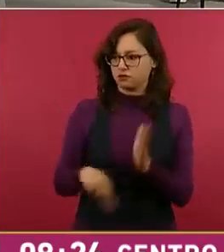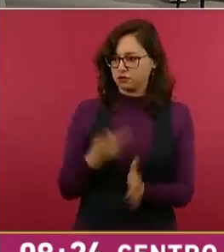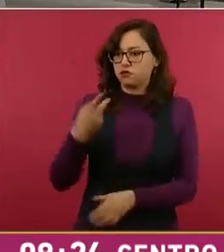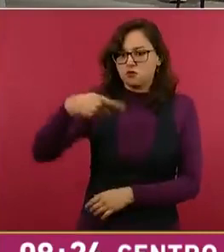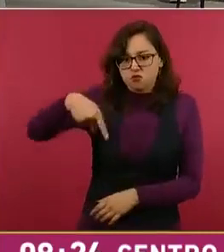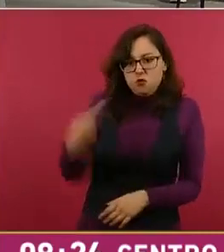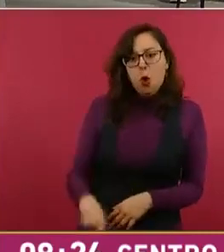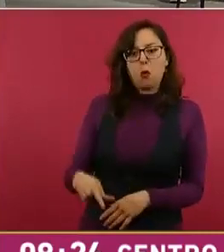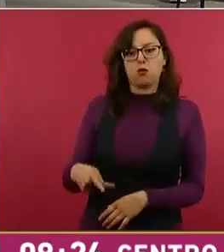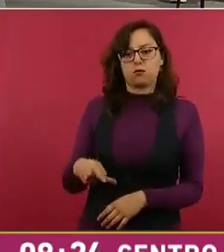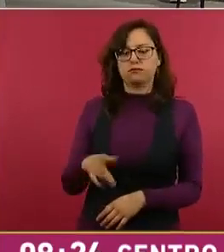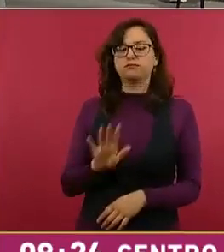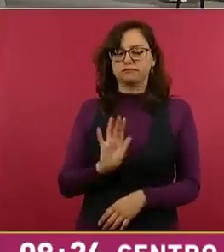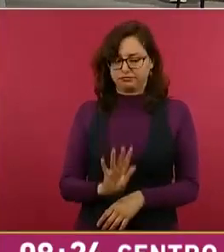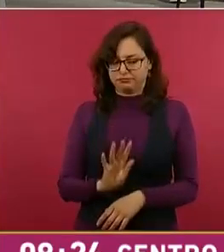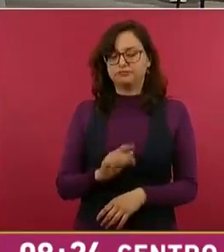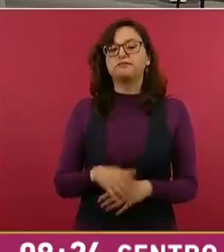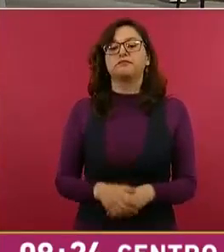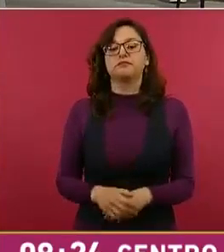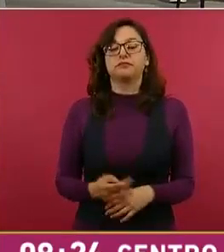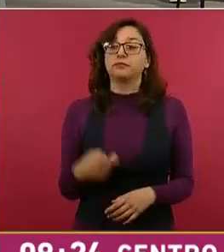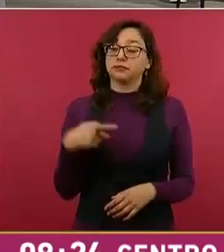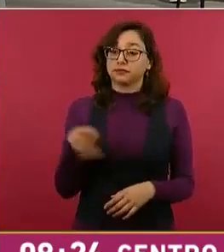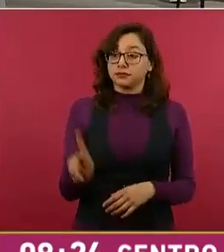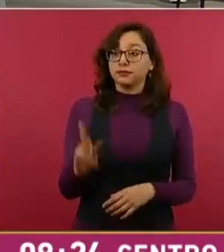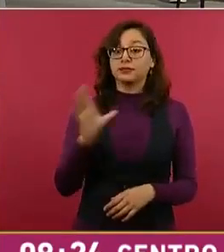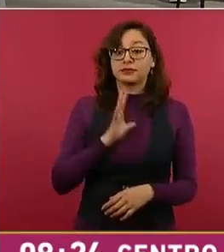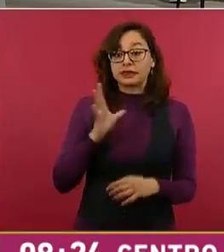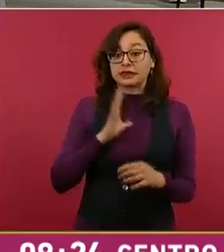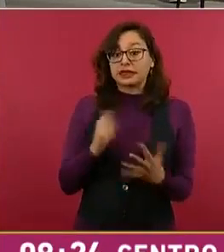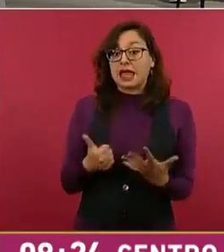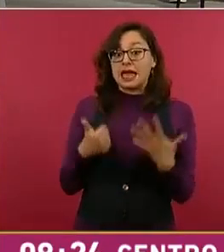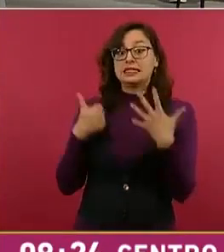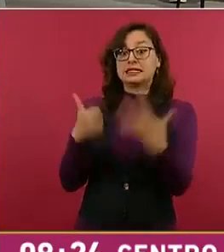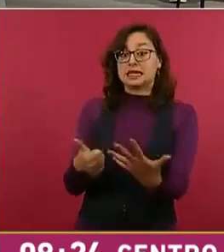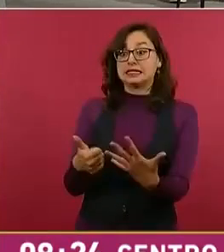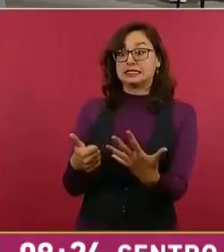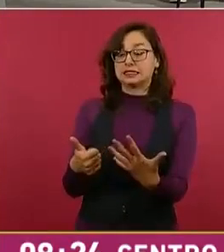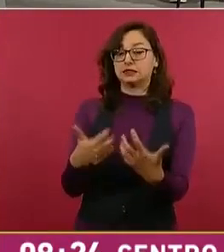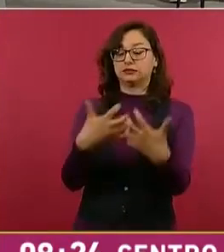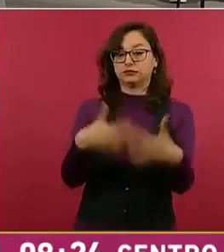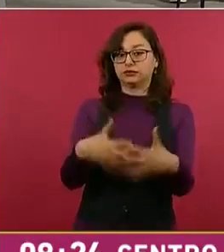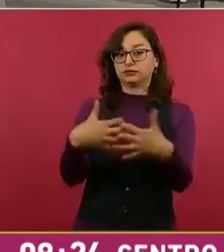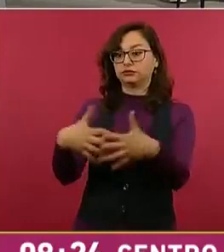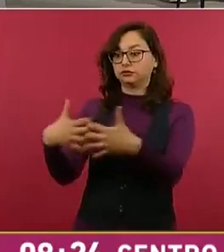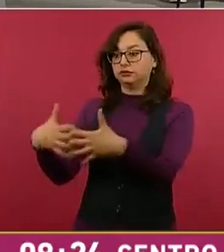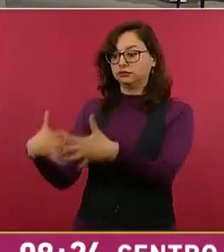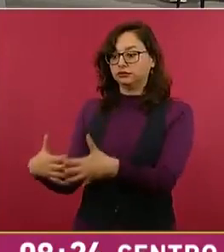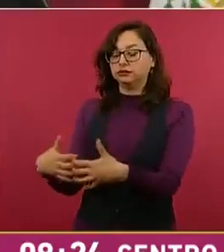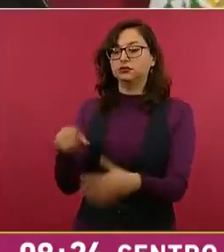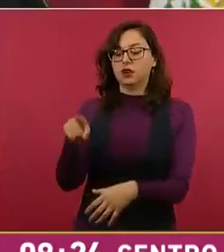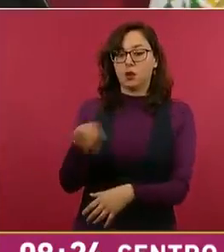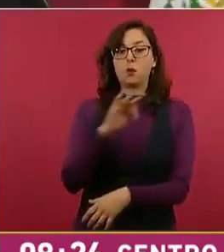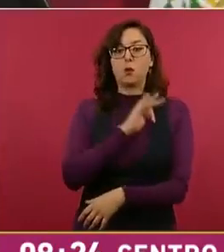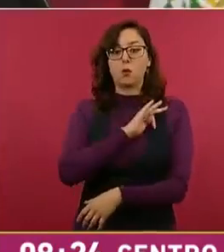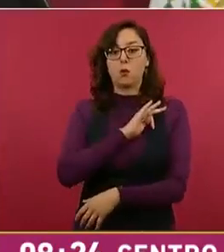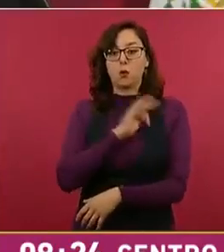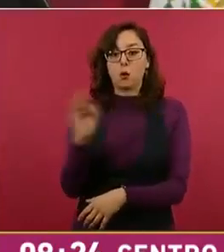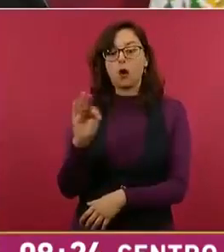nos dejaron refinerías con capacidad para procesar 35 por ciento